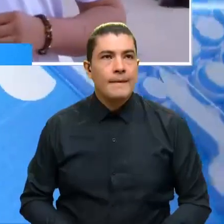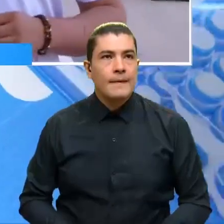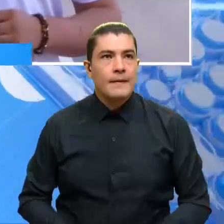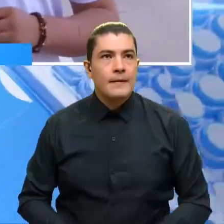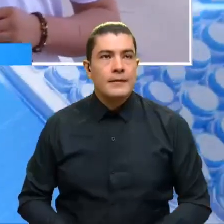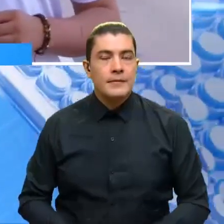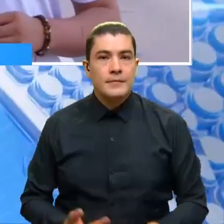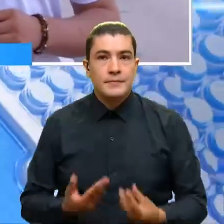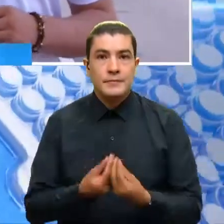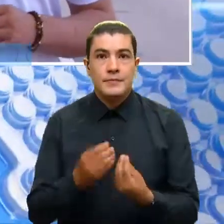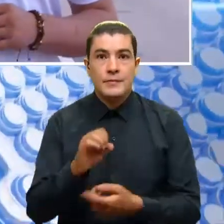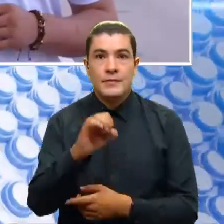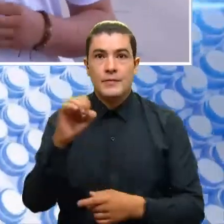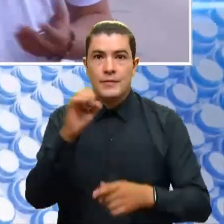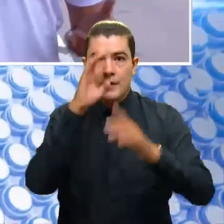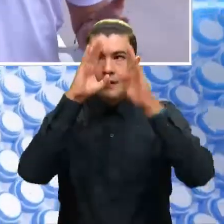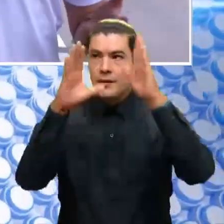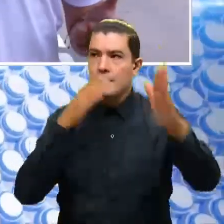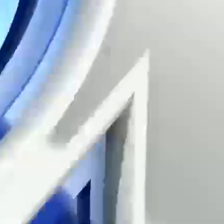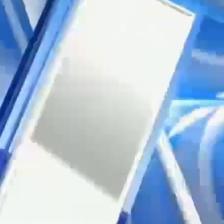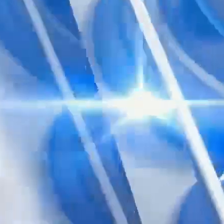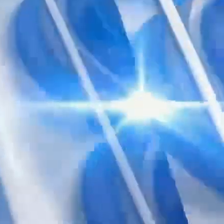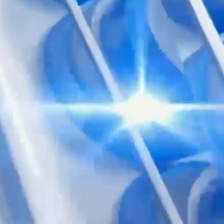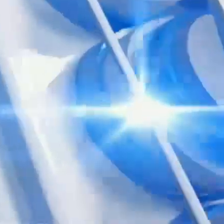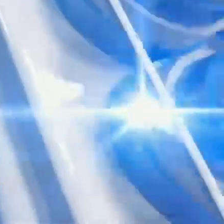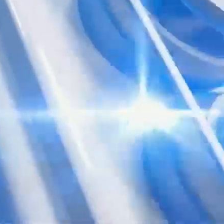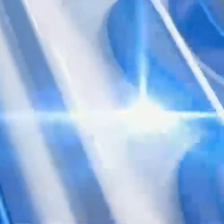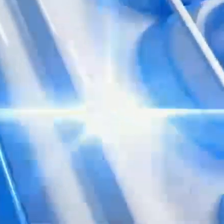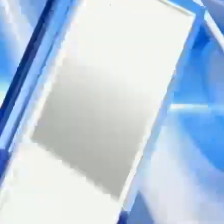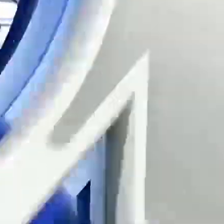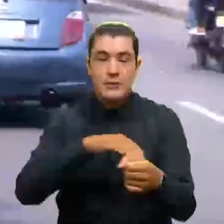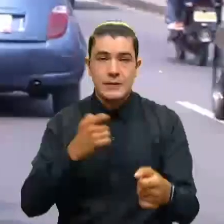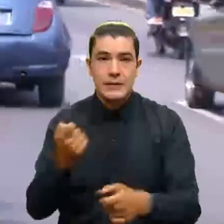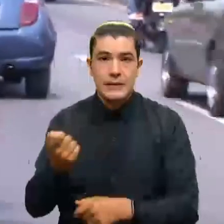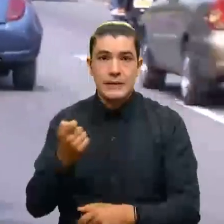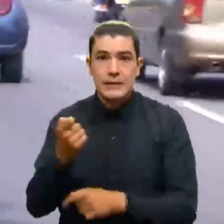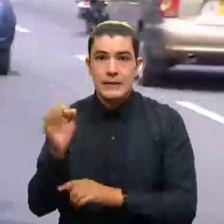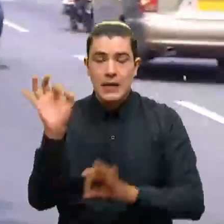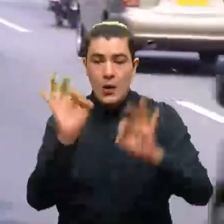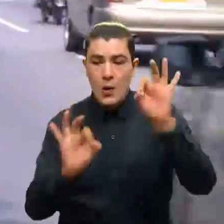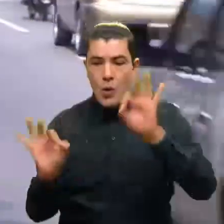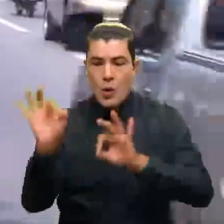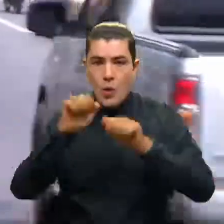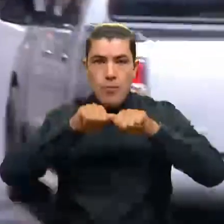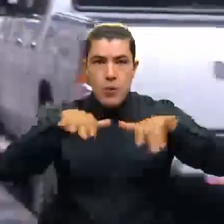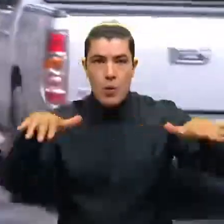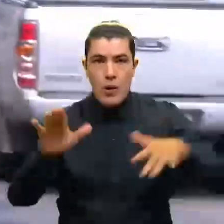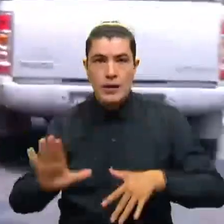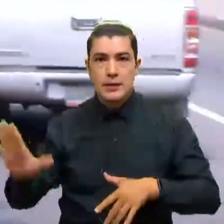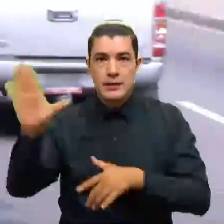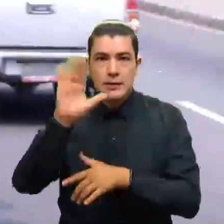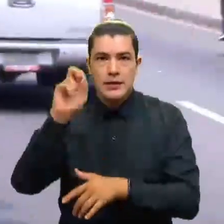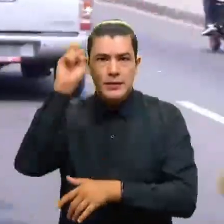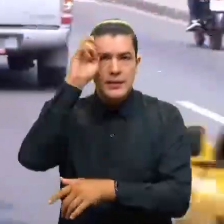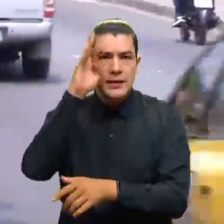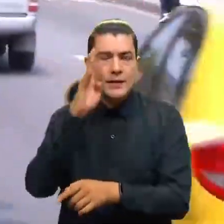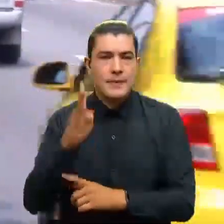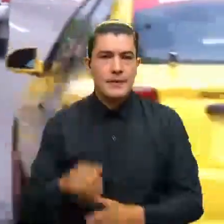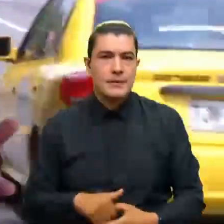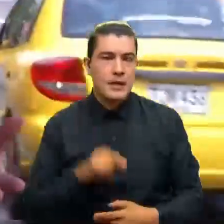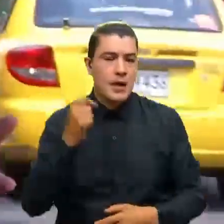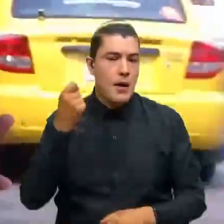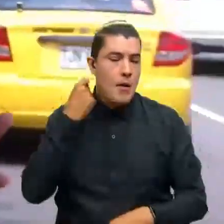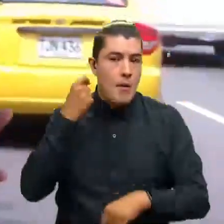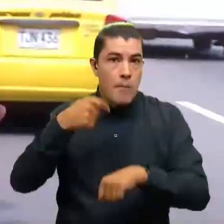Compañeros televidentes, muy buenas tardes. Pues bien, sigue siendo crítica el orden público en Norte de Santander. Los hechos que han ocurrido en las